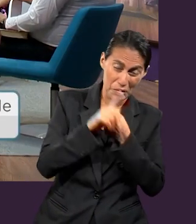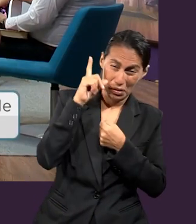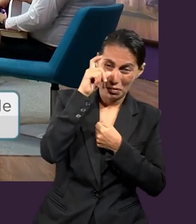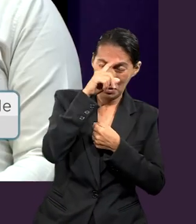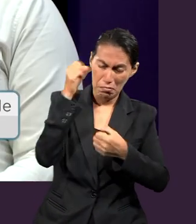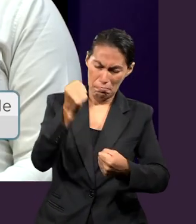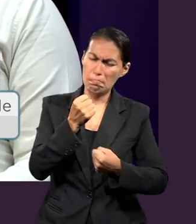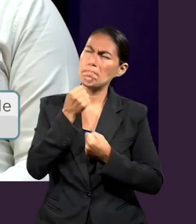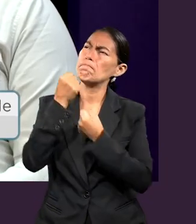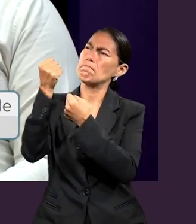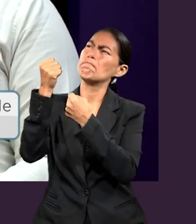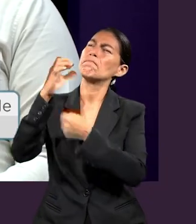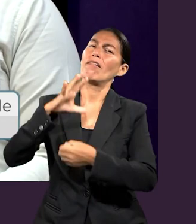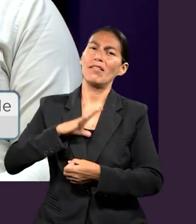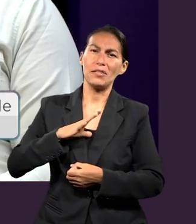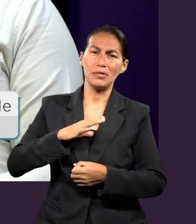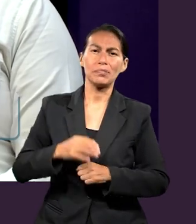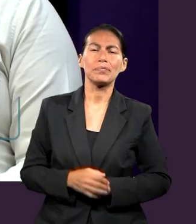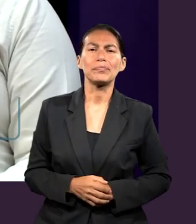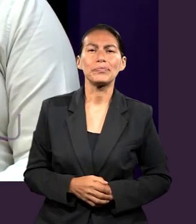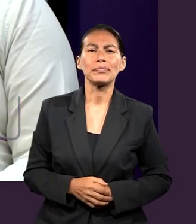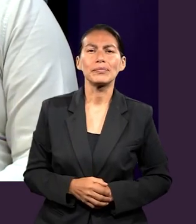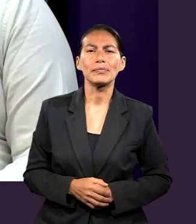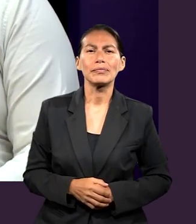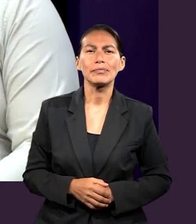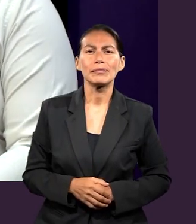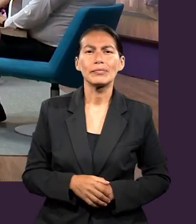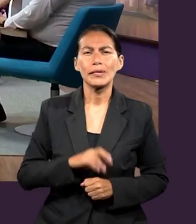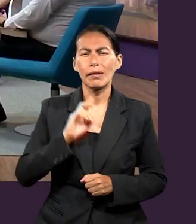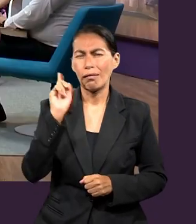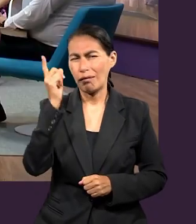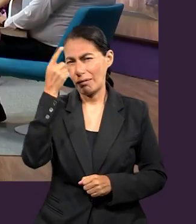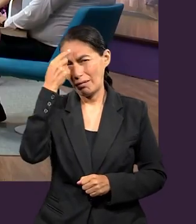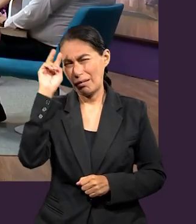cosas que aún en adversidad nos debe de dar fortaleza.